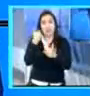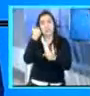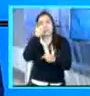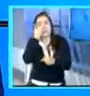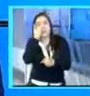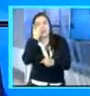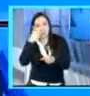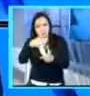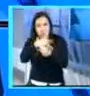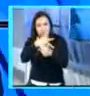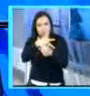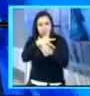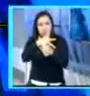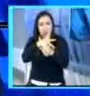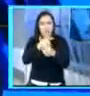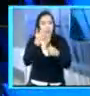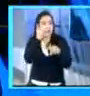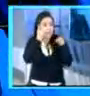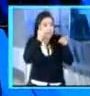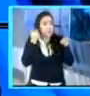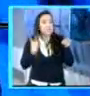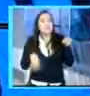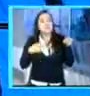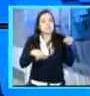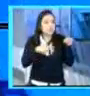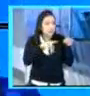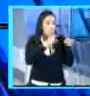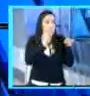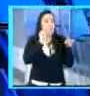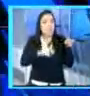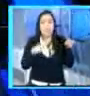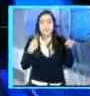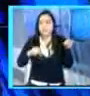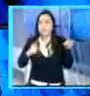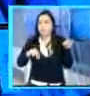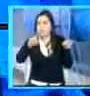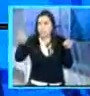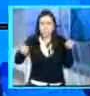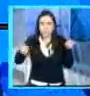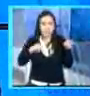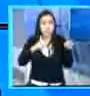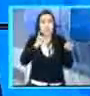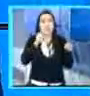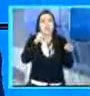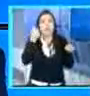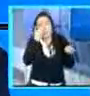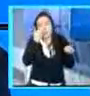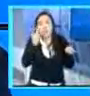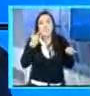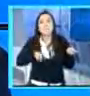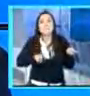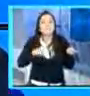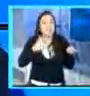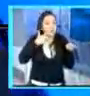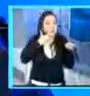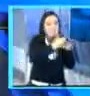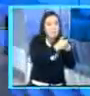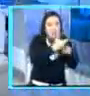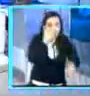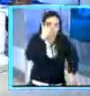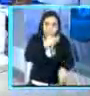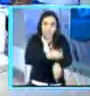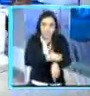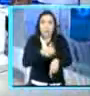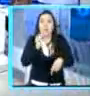Sin embargo, se le diagnosticó y se le comenzó a inyectar la medicina para restaurarle. ¿Es verdad esto? Y lo ve bien,